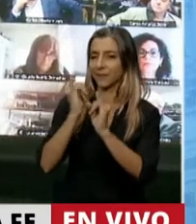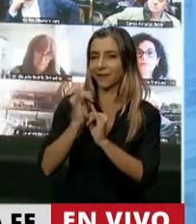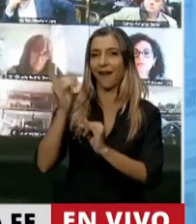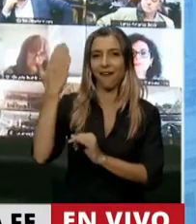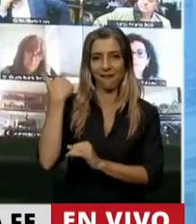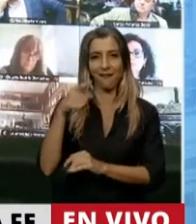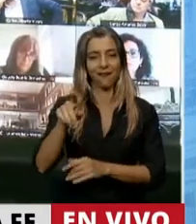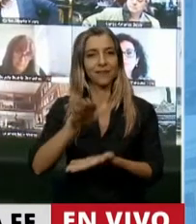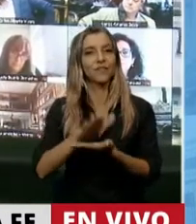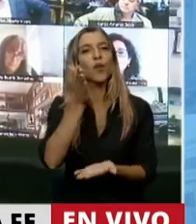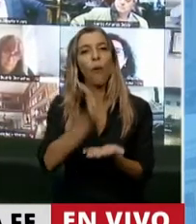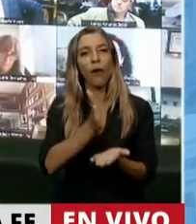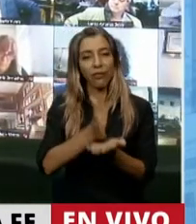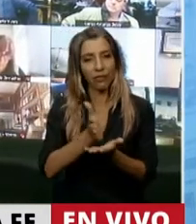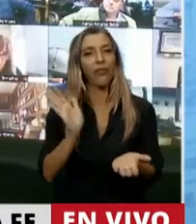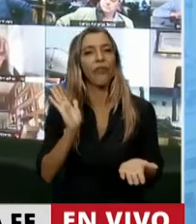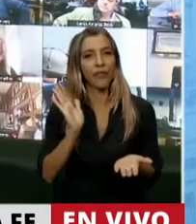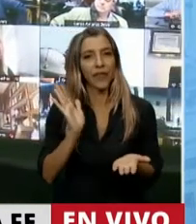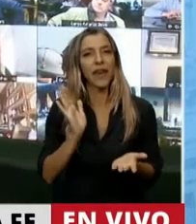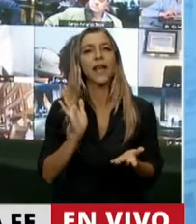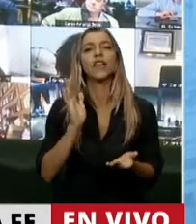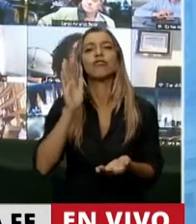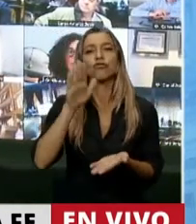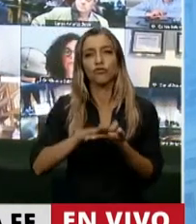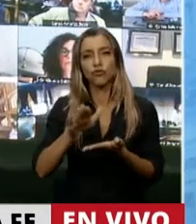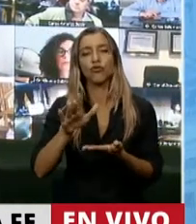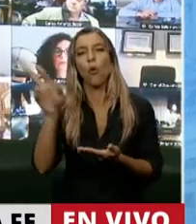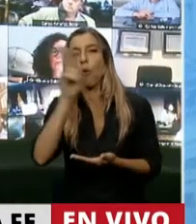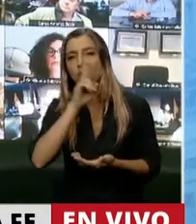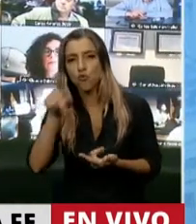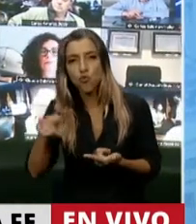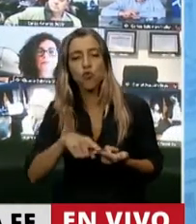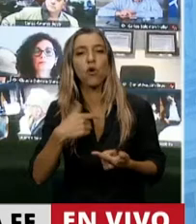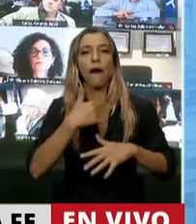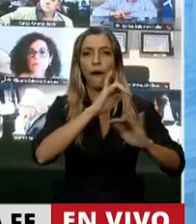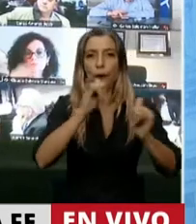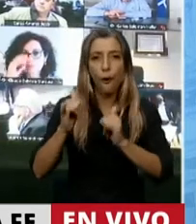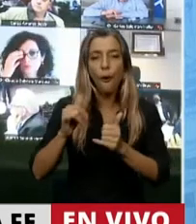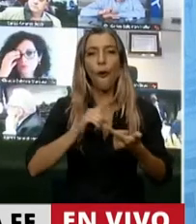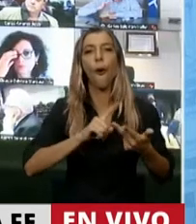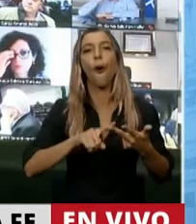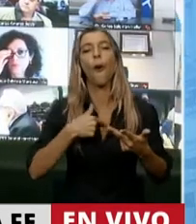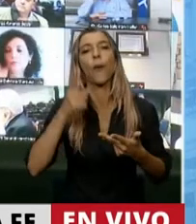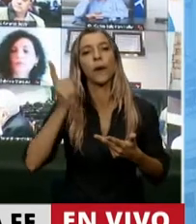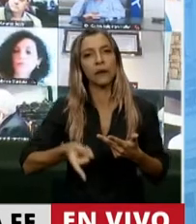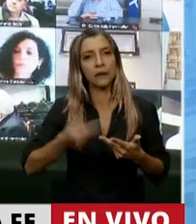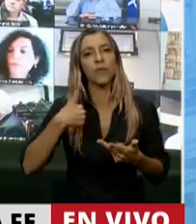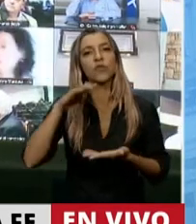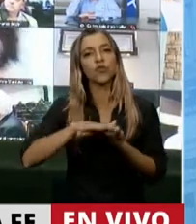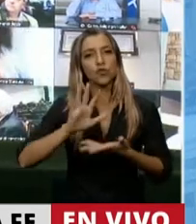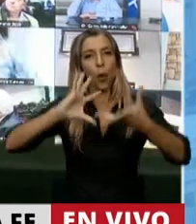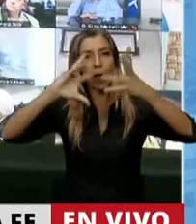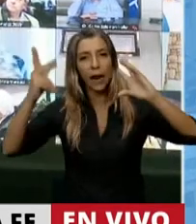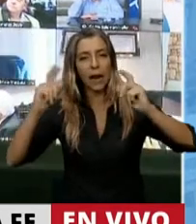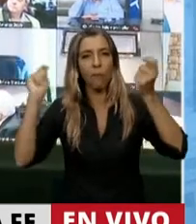de la agenda de la mujer, de los jóvenes, del tema del cambio